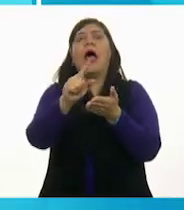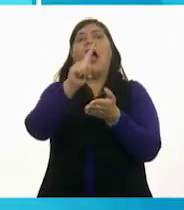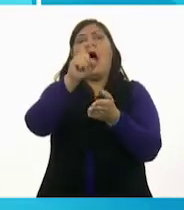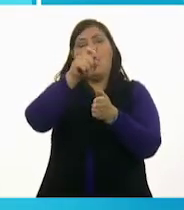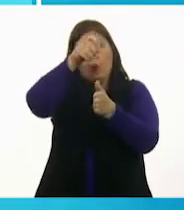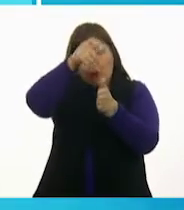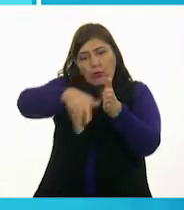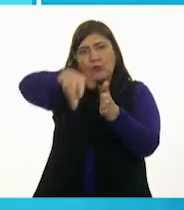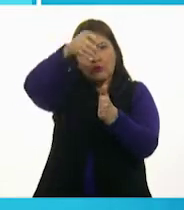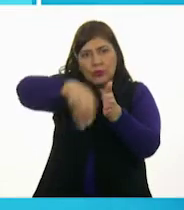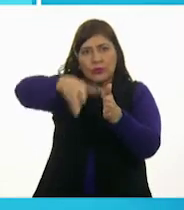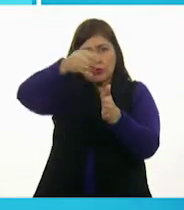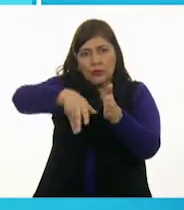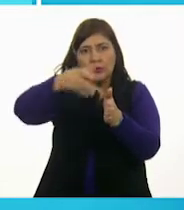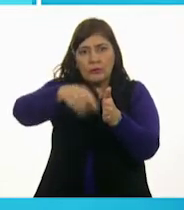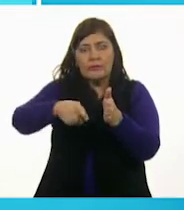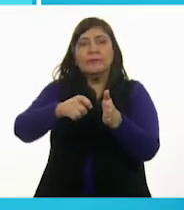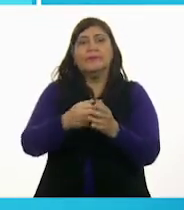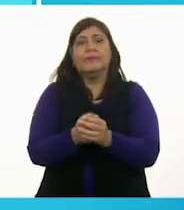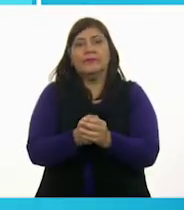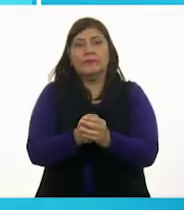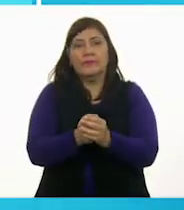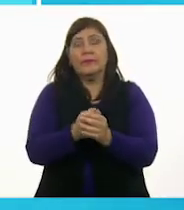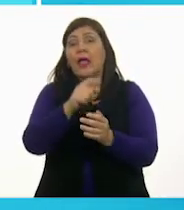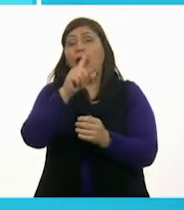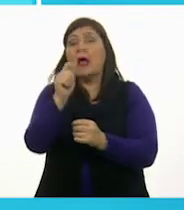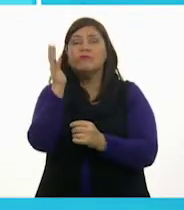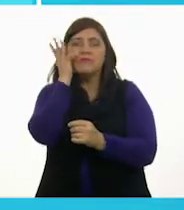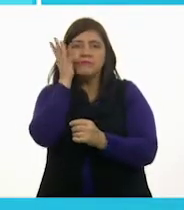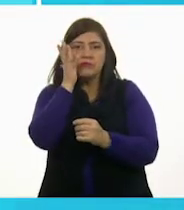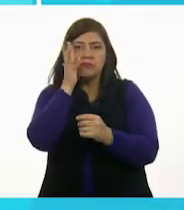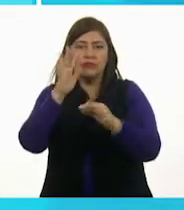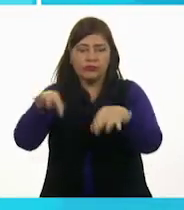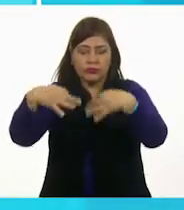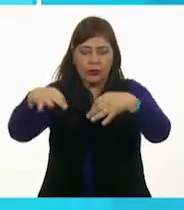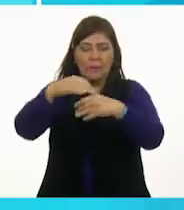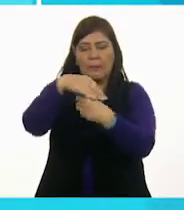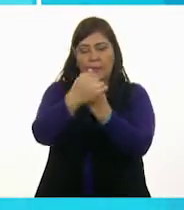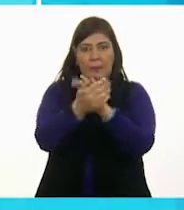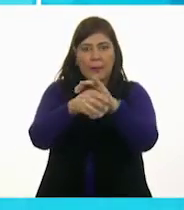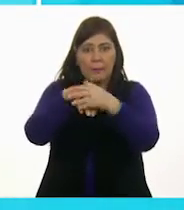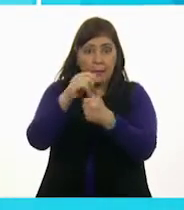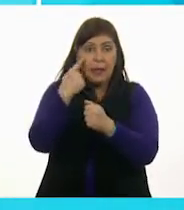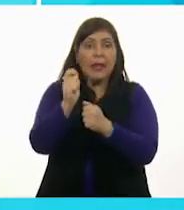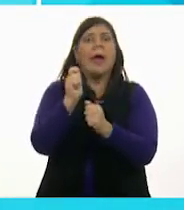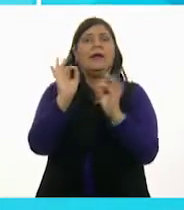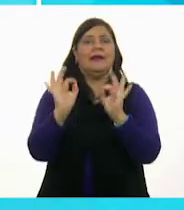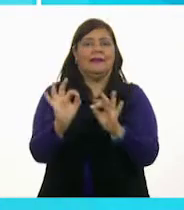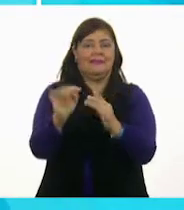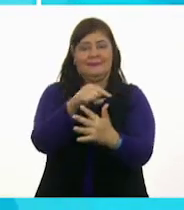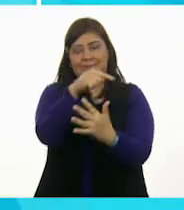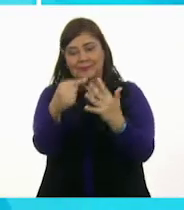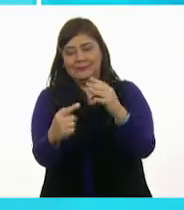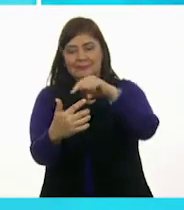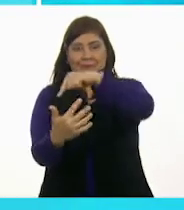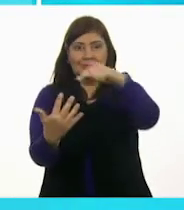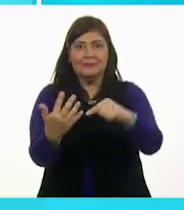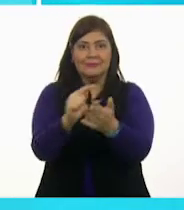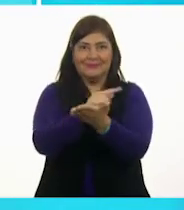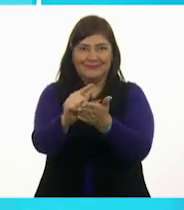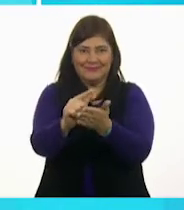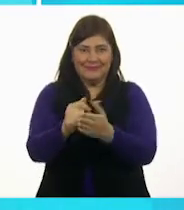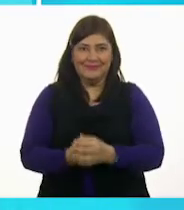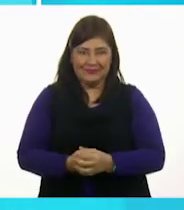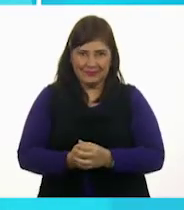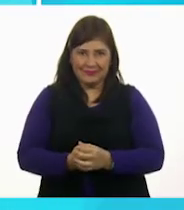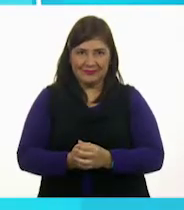Enjuaga tus manos con agua. Sécalas con una toalla. ¡Y listo! Tus manos están limpias.